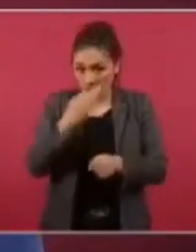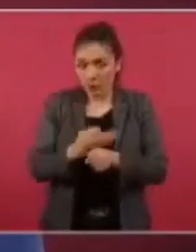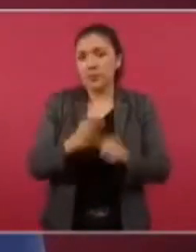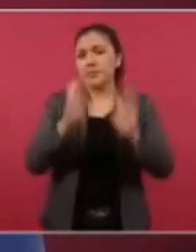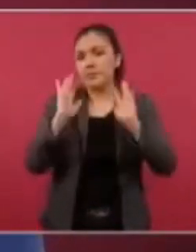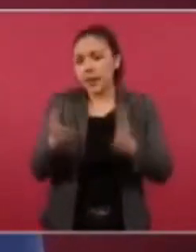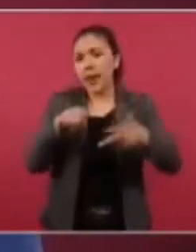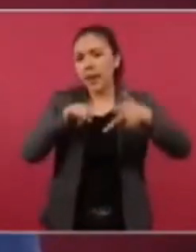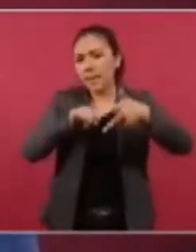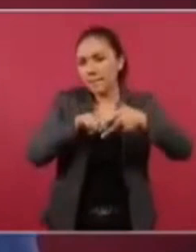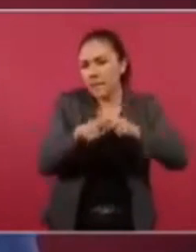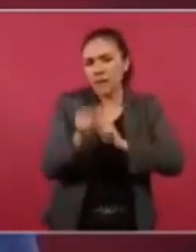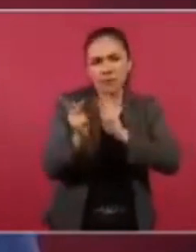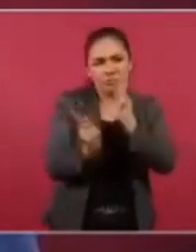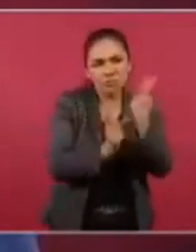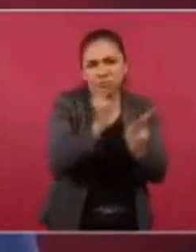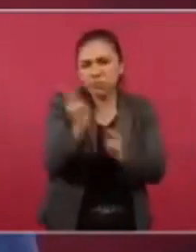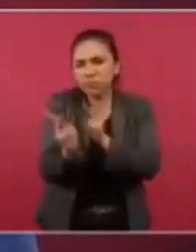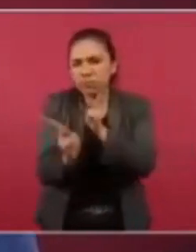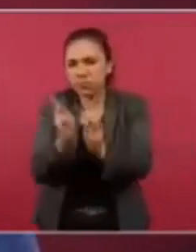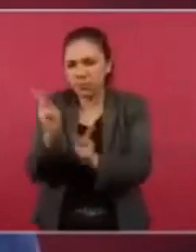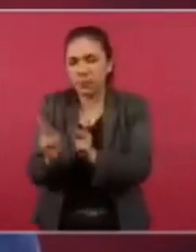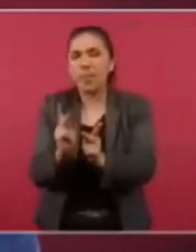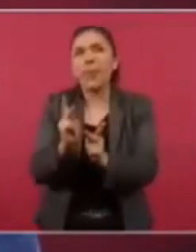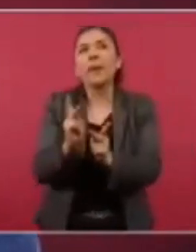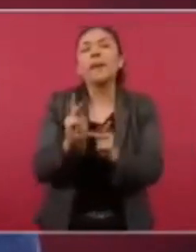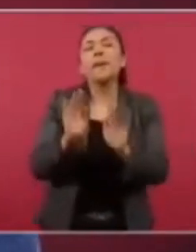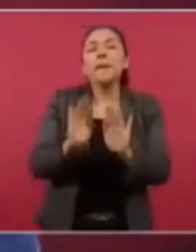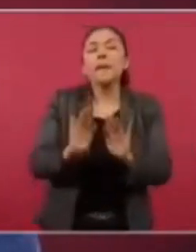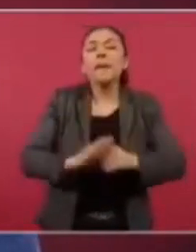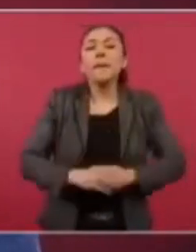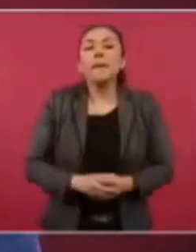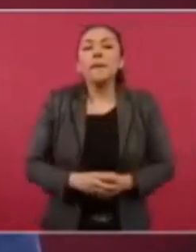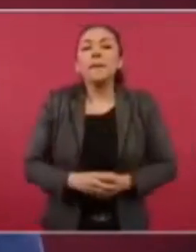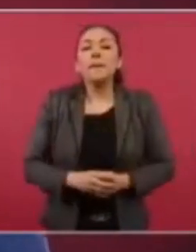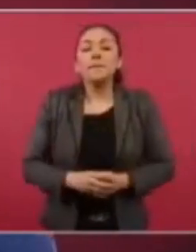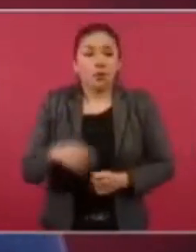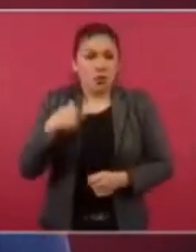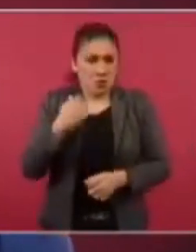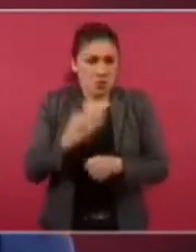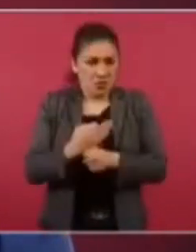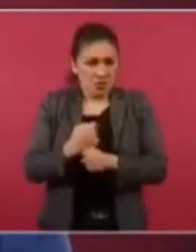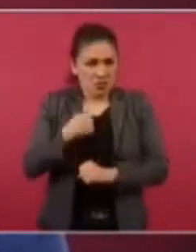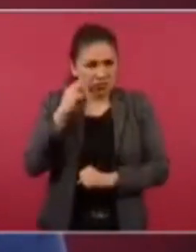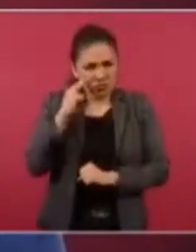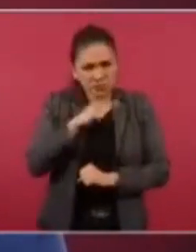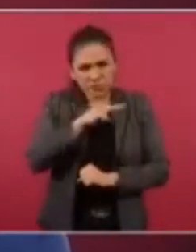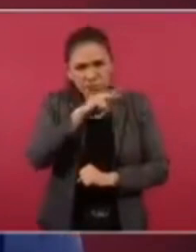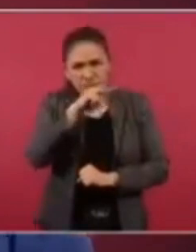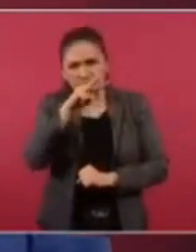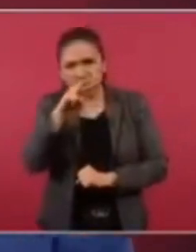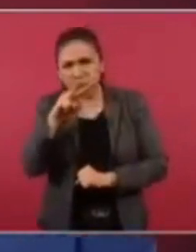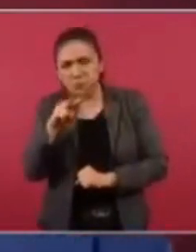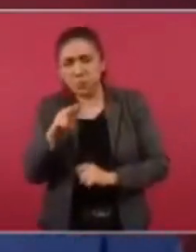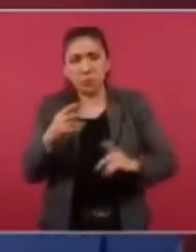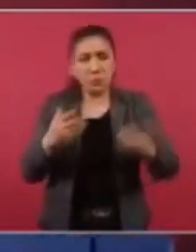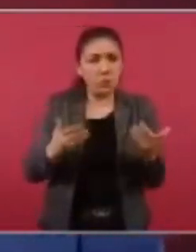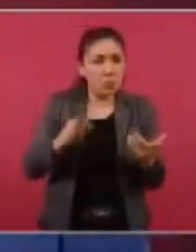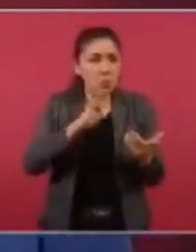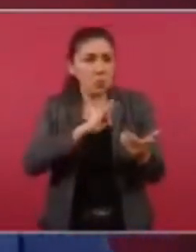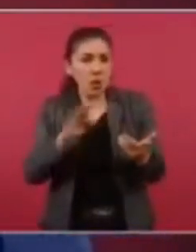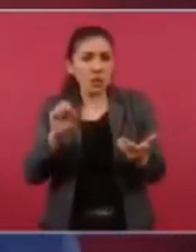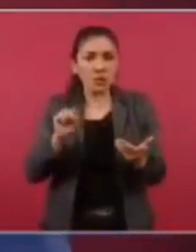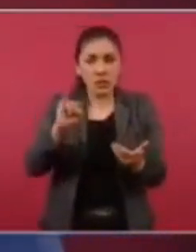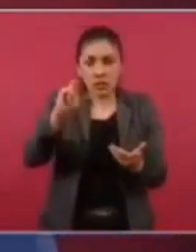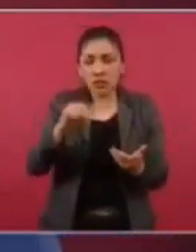porque estoy viendo si es posible que